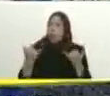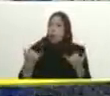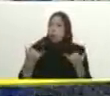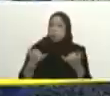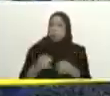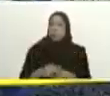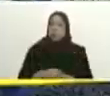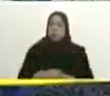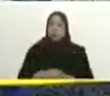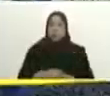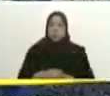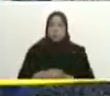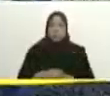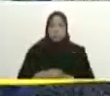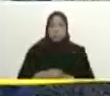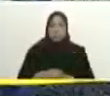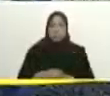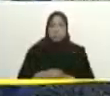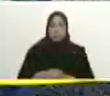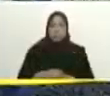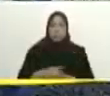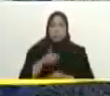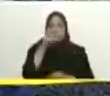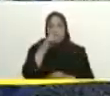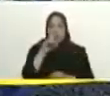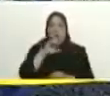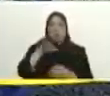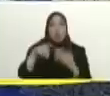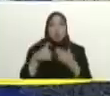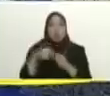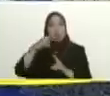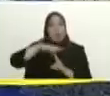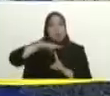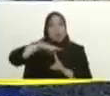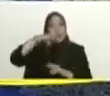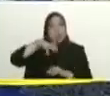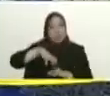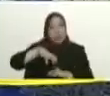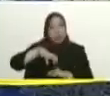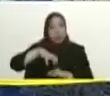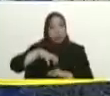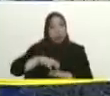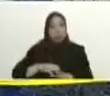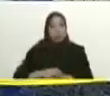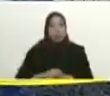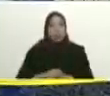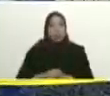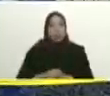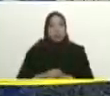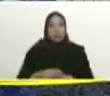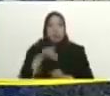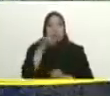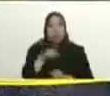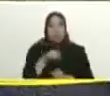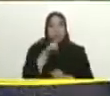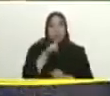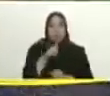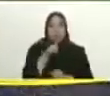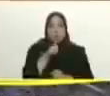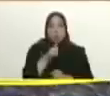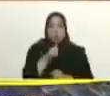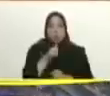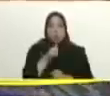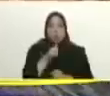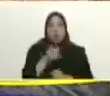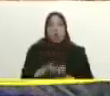comenzaron fuerte las lluvias a lo largo y ancho de todo el estado además de los que me acompañan aquí hay un elemento bien